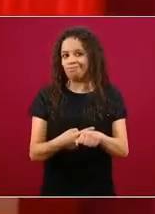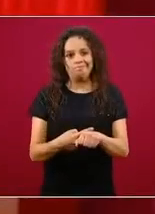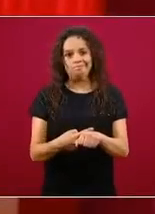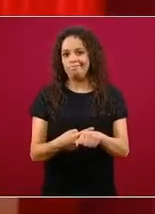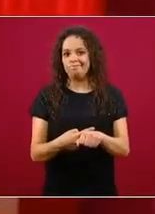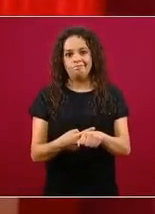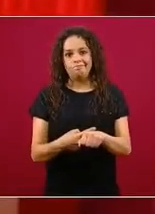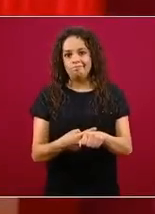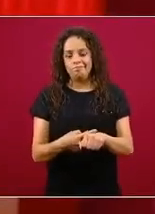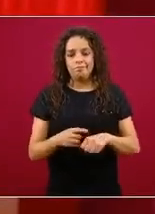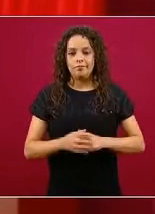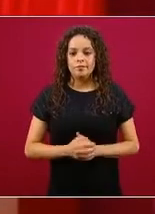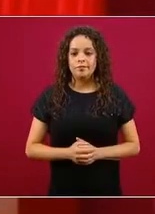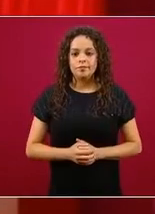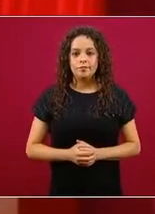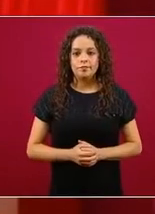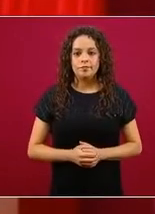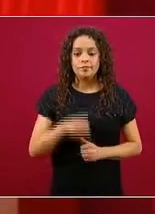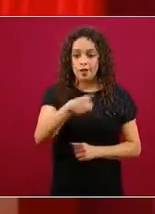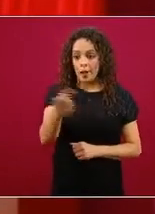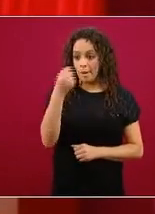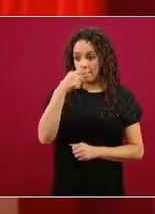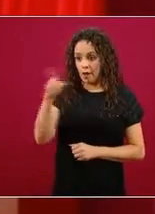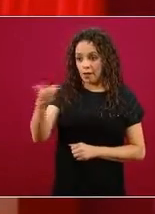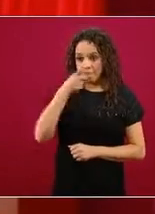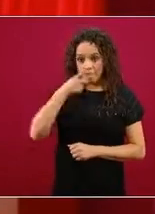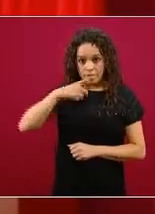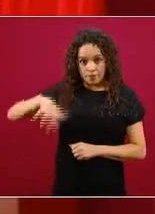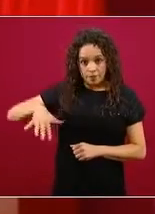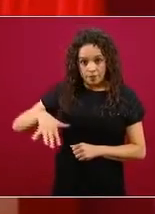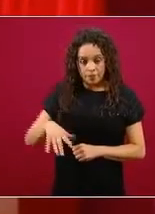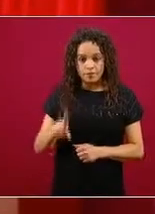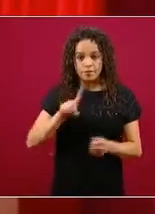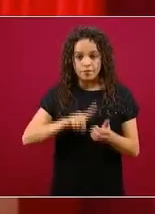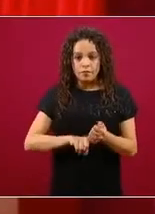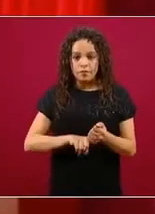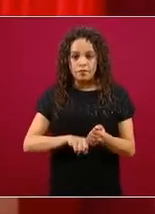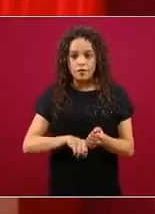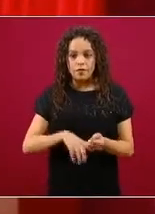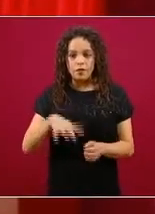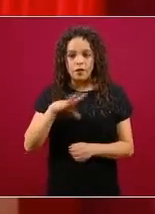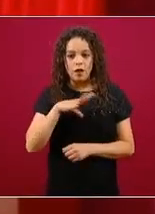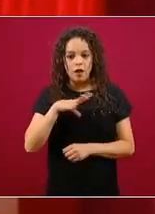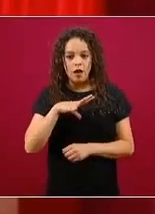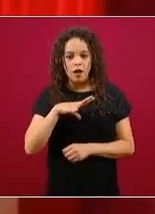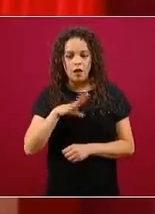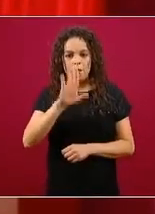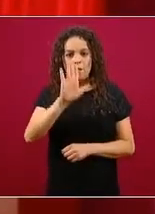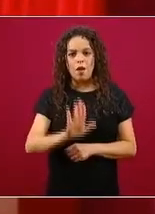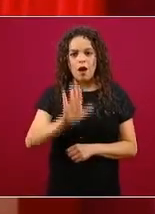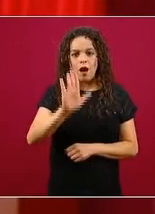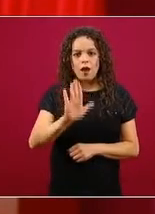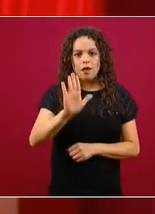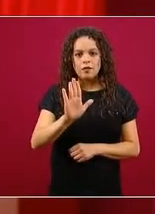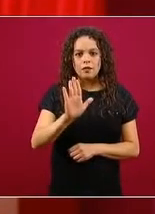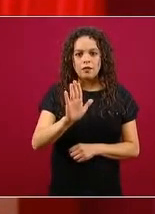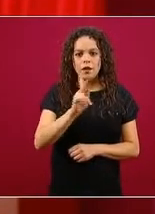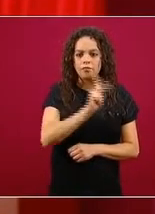El medicamento antiviral que usted me comentaba, que es un análogo o tiene el mismo principio de acción